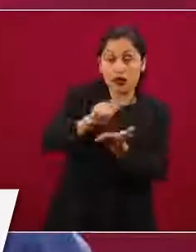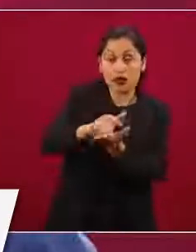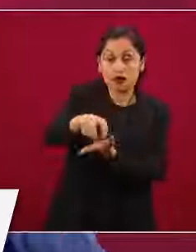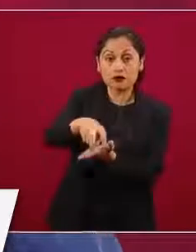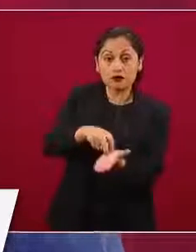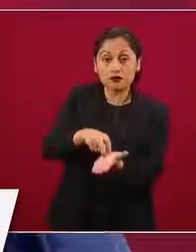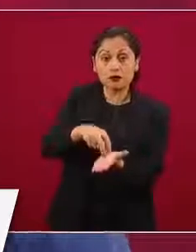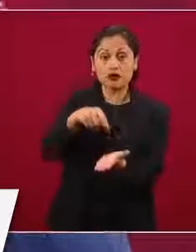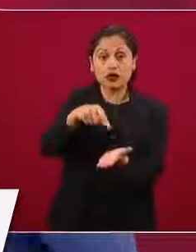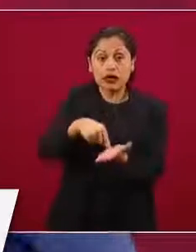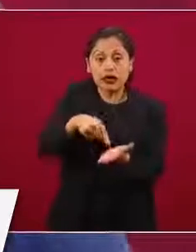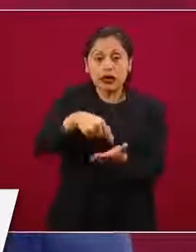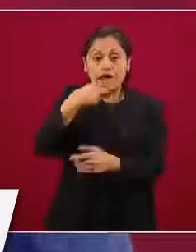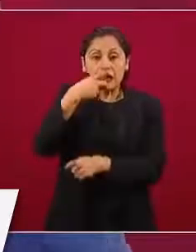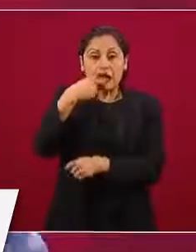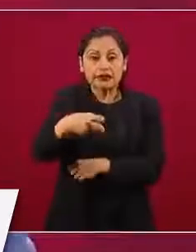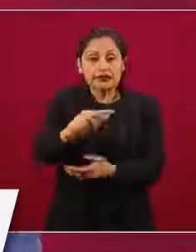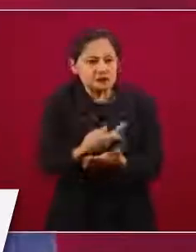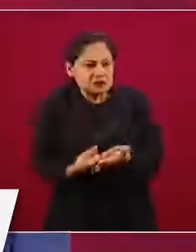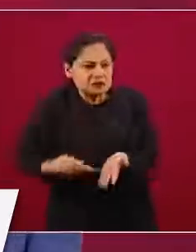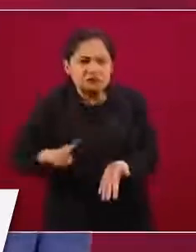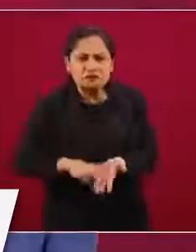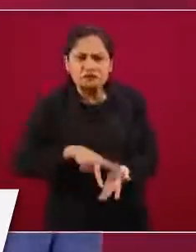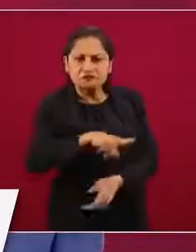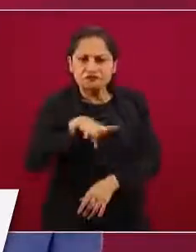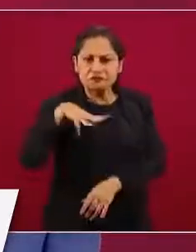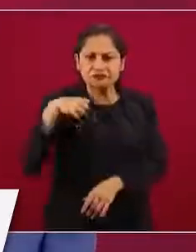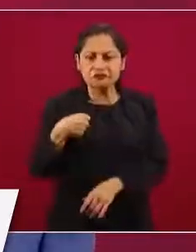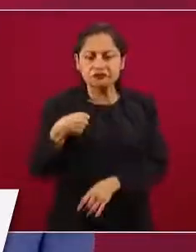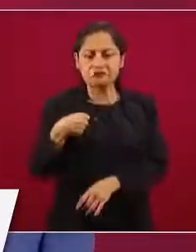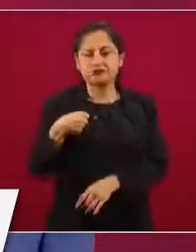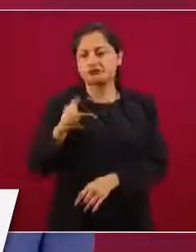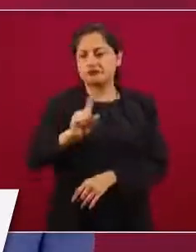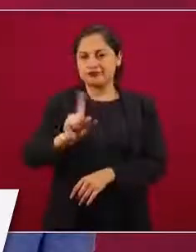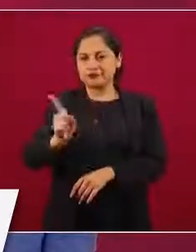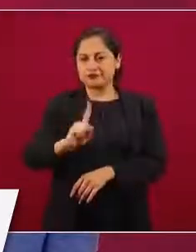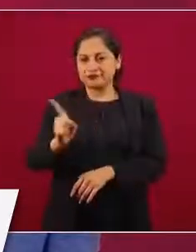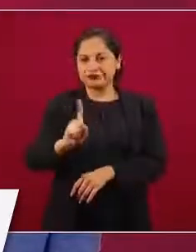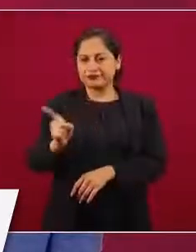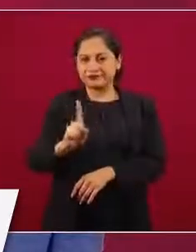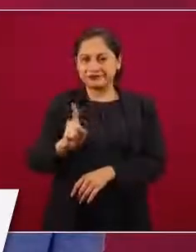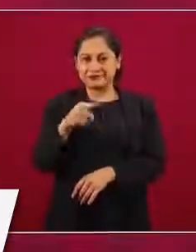adicional, no se les puede pedir un esfuerzo adicional.